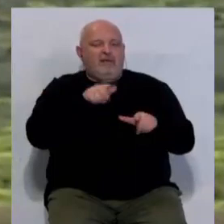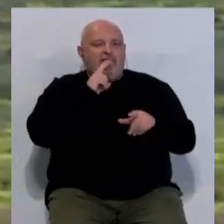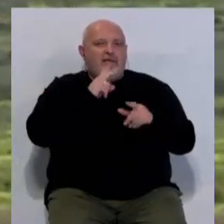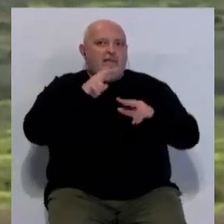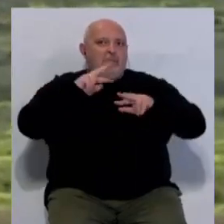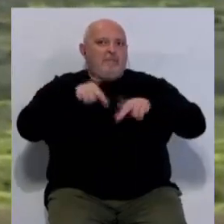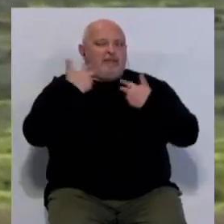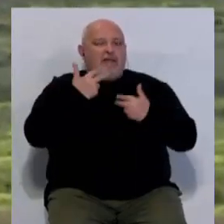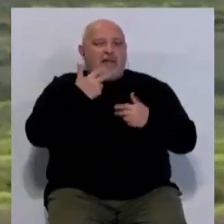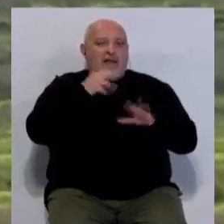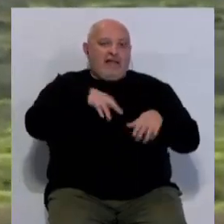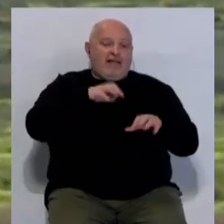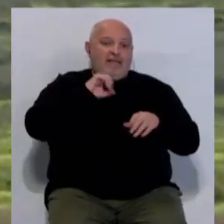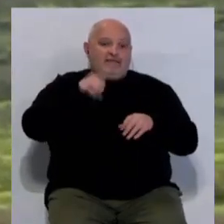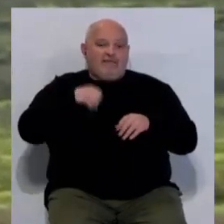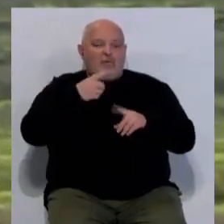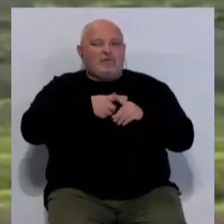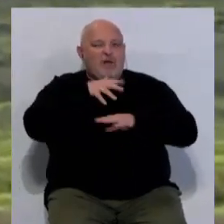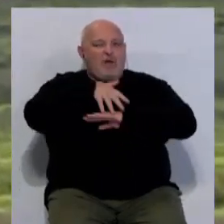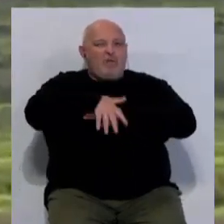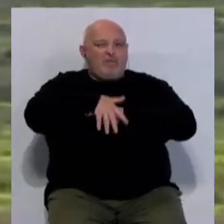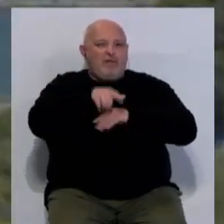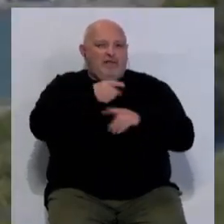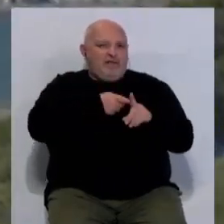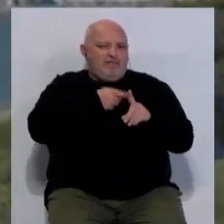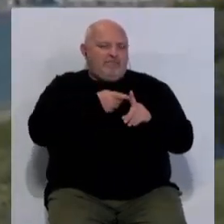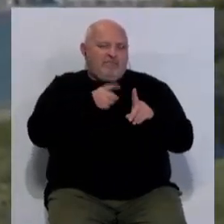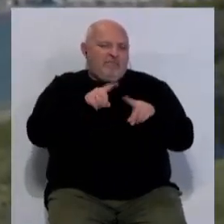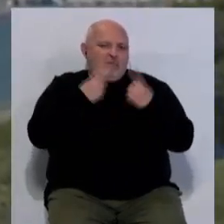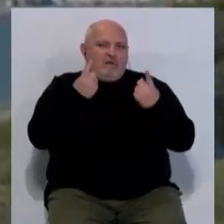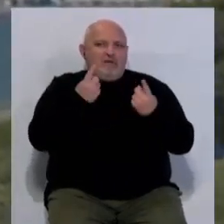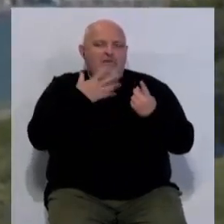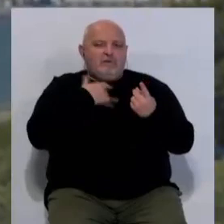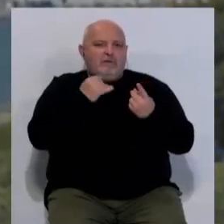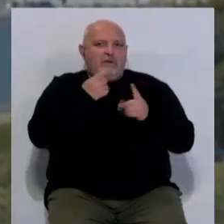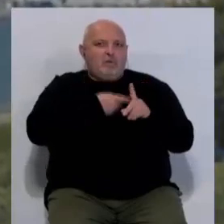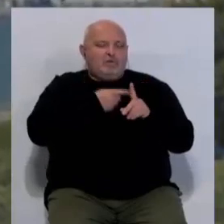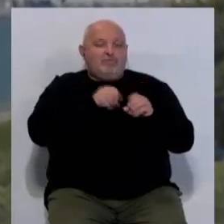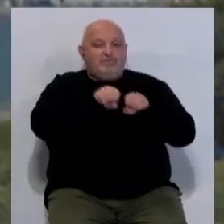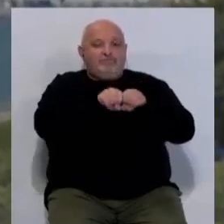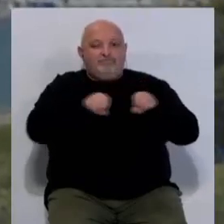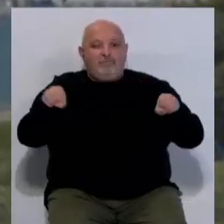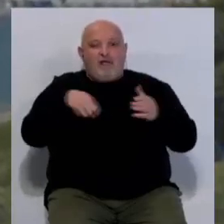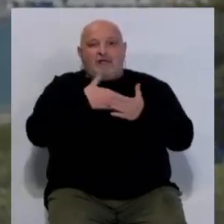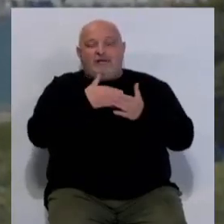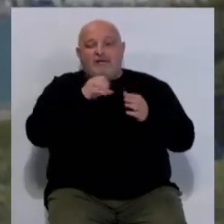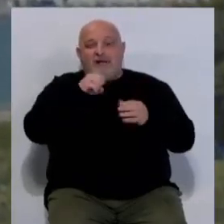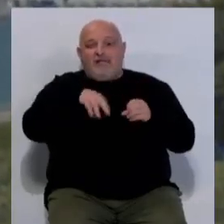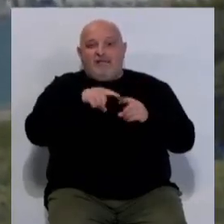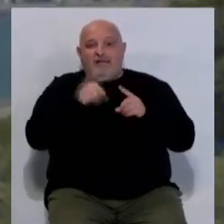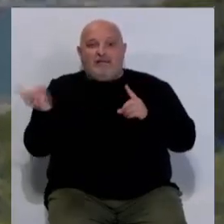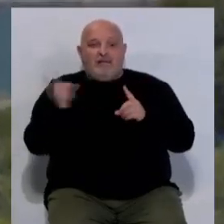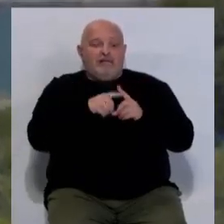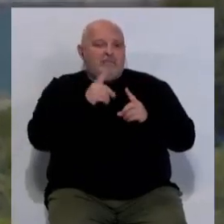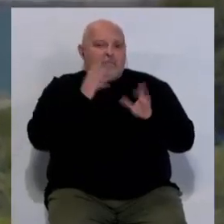nos permitiría poder tratar el agua depurada con independencia de que no podamos traspasarla a los distintos